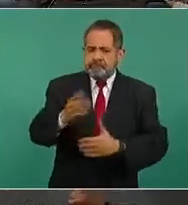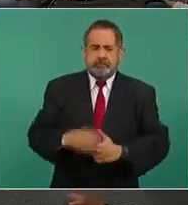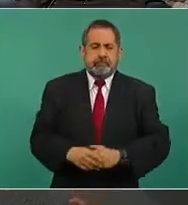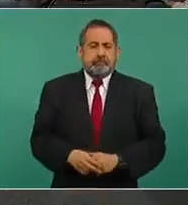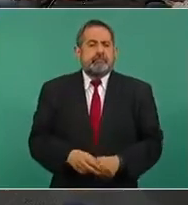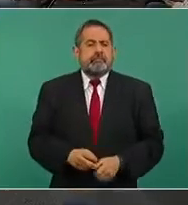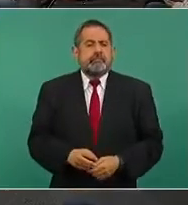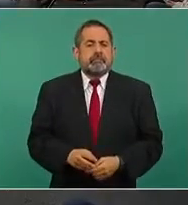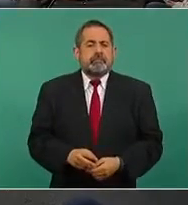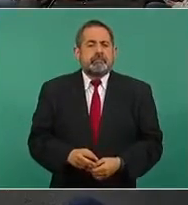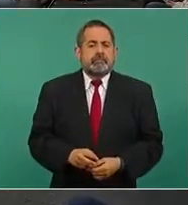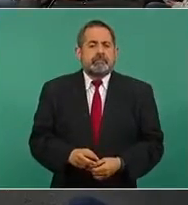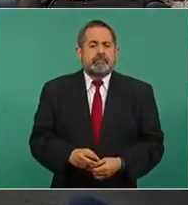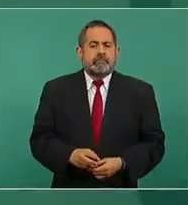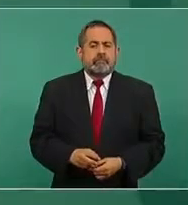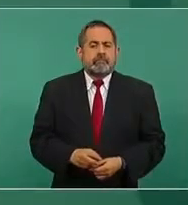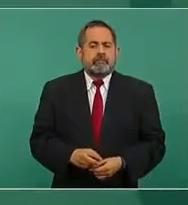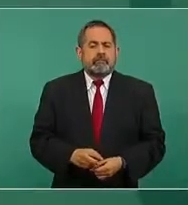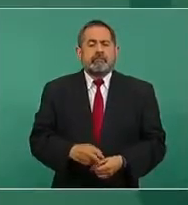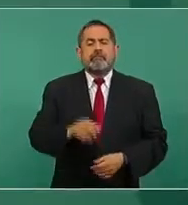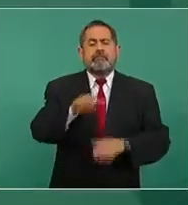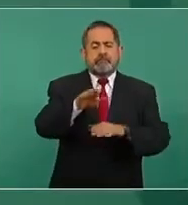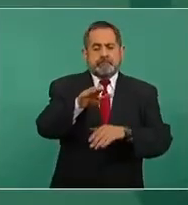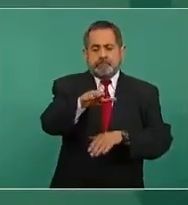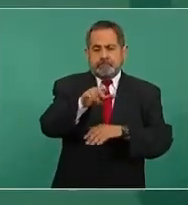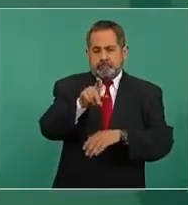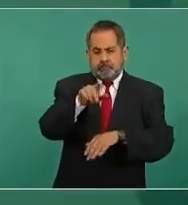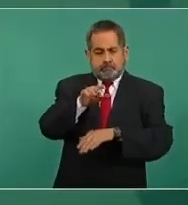Mira, sobre lo de la devolución del IVA,